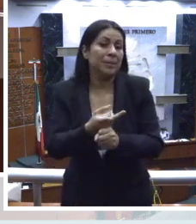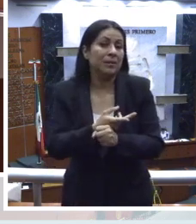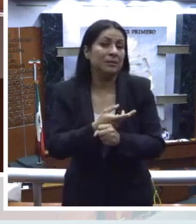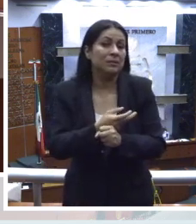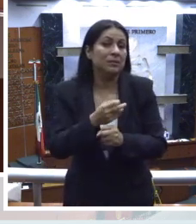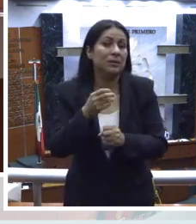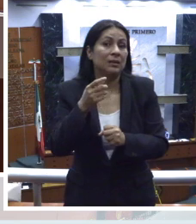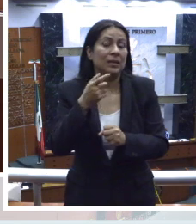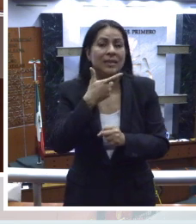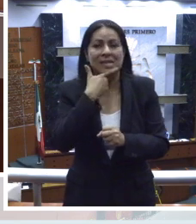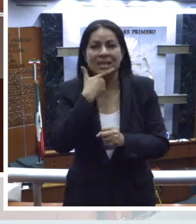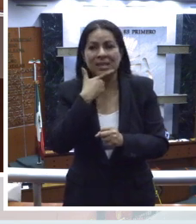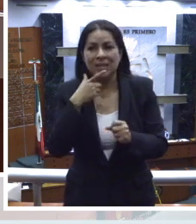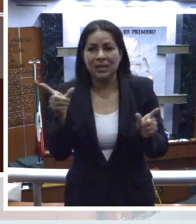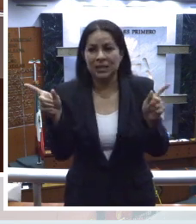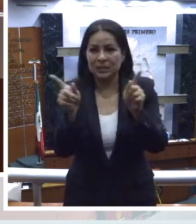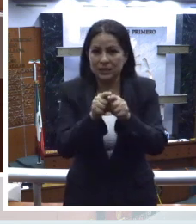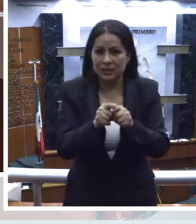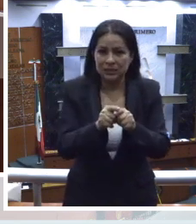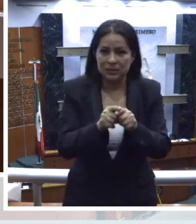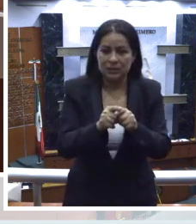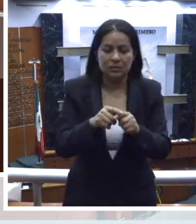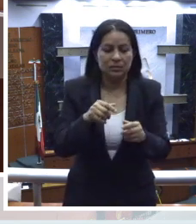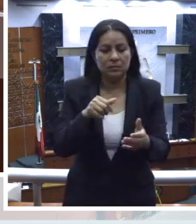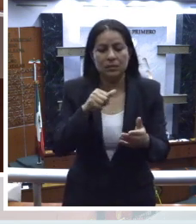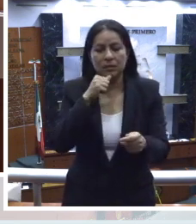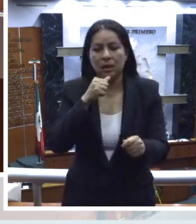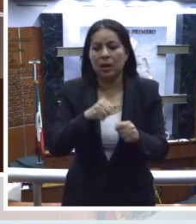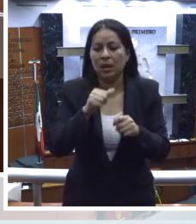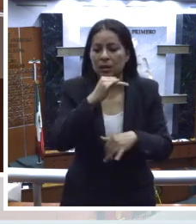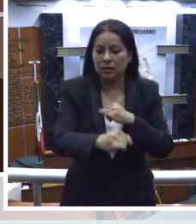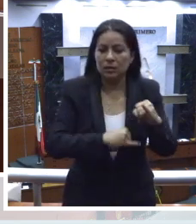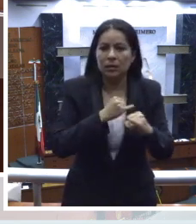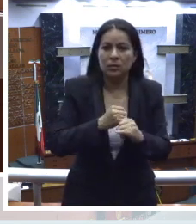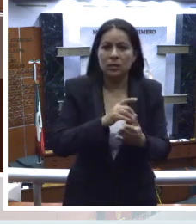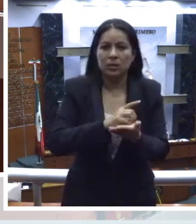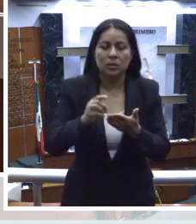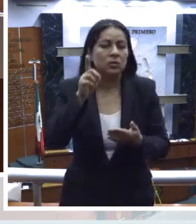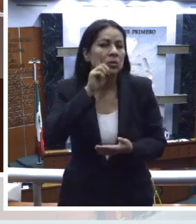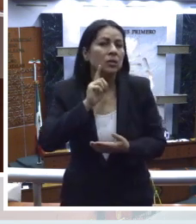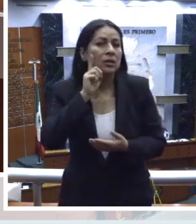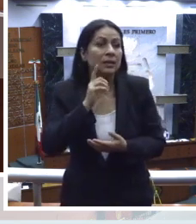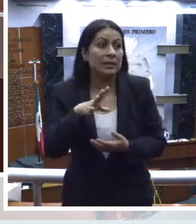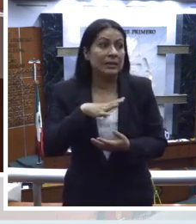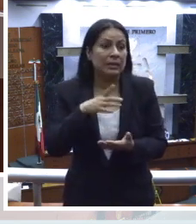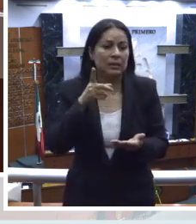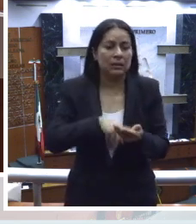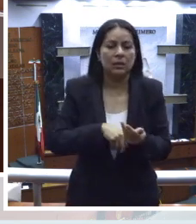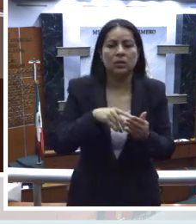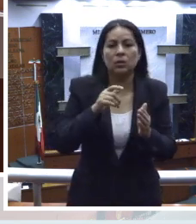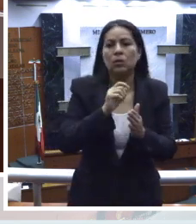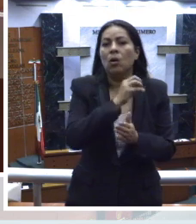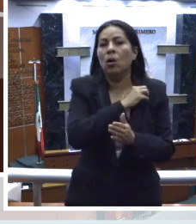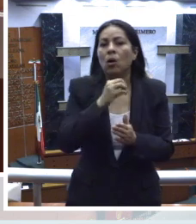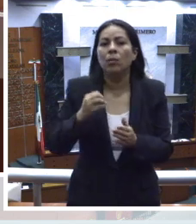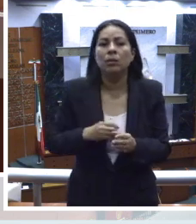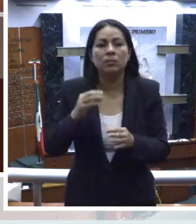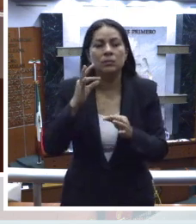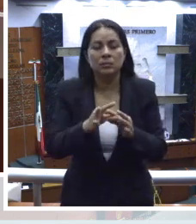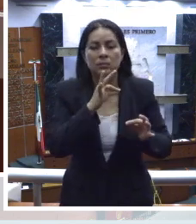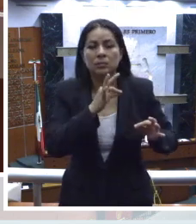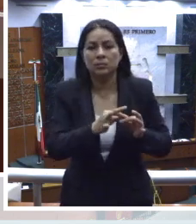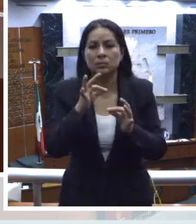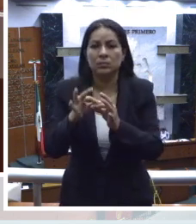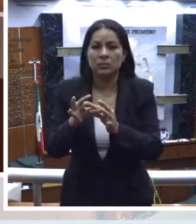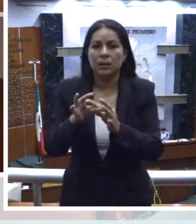siglas en inglés, es la Carta Internacional de los Derechos de la Mujer y provee un marco obligatorio de cumplimiento